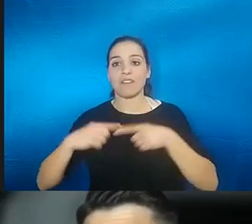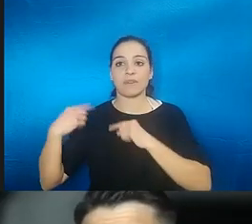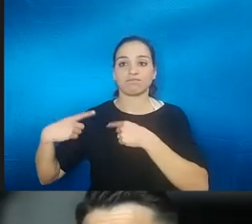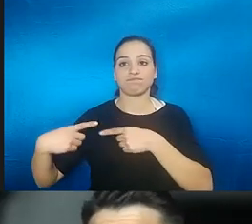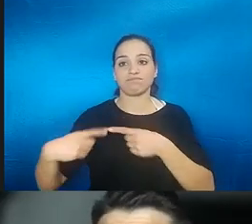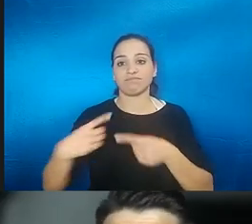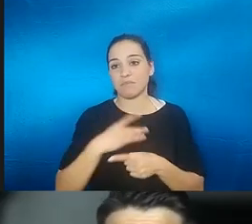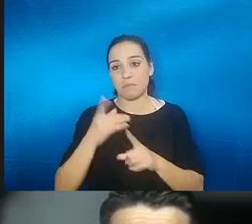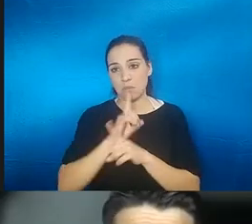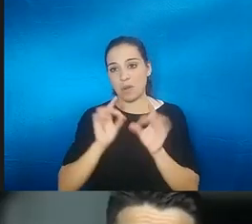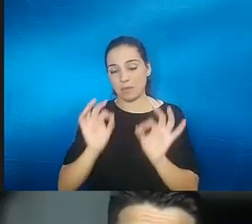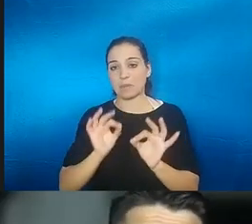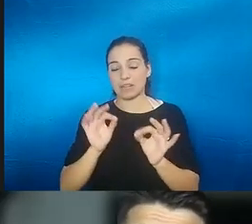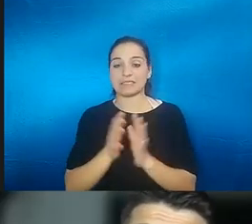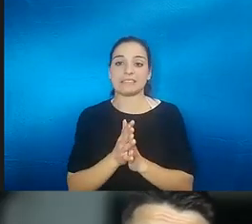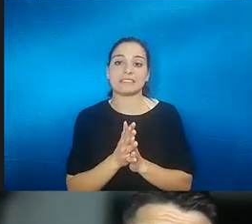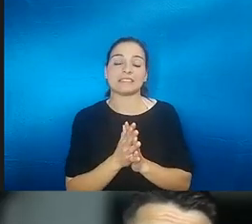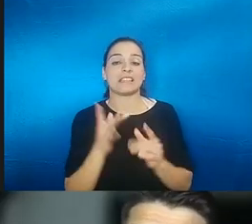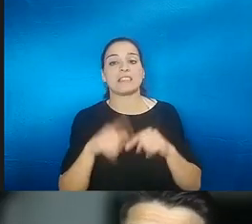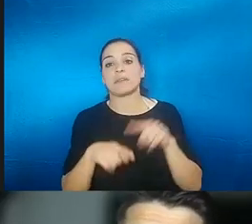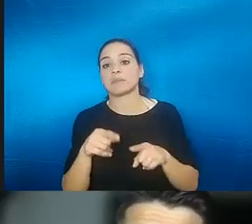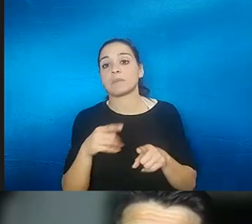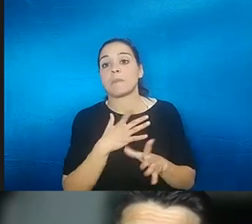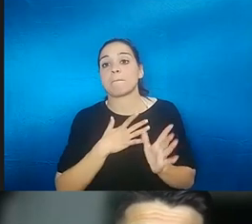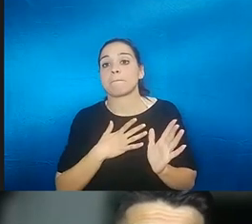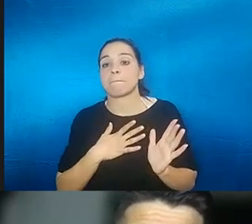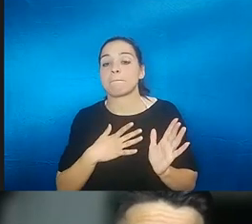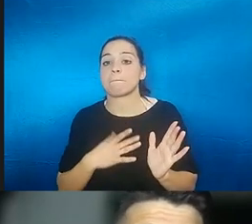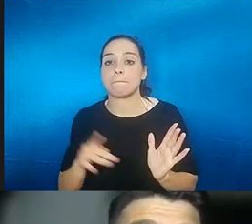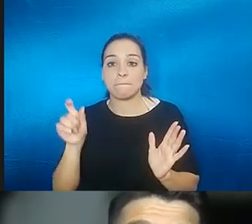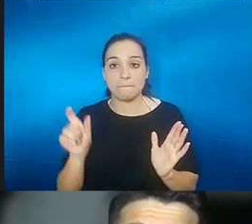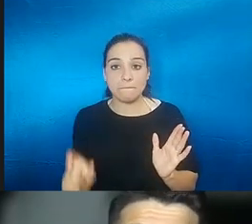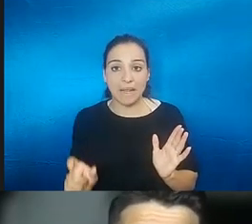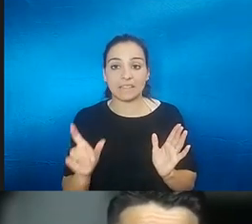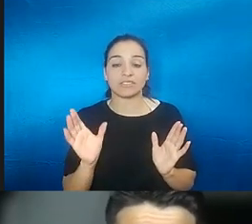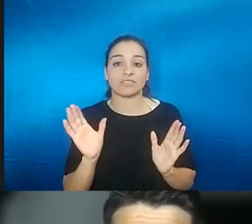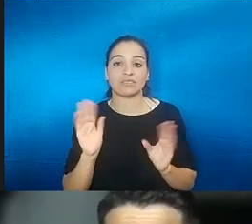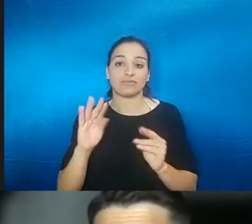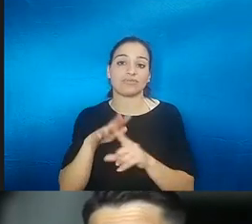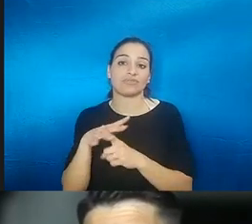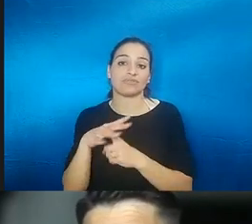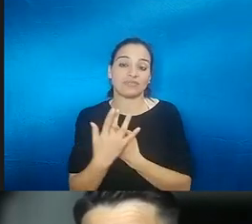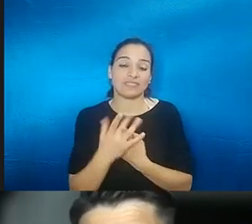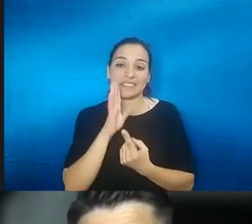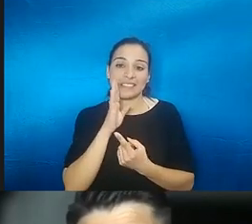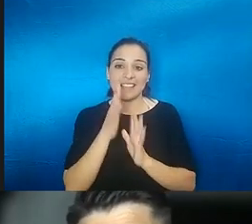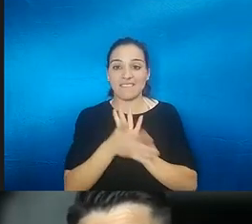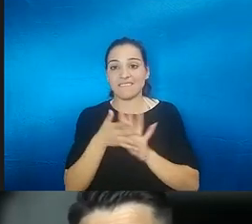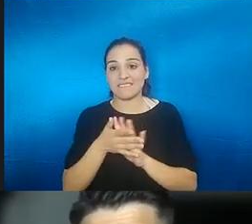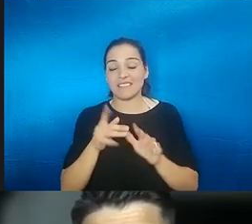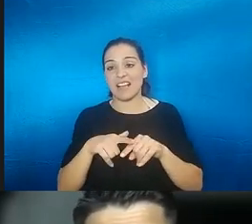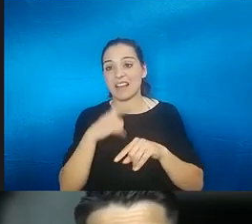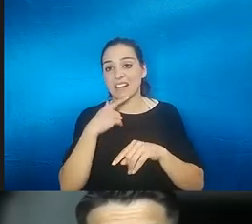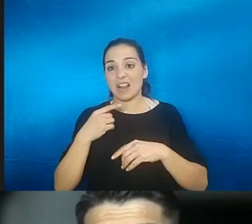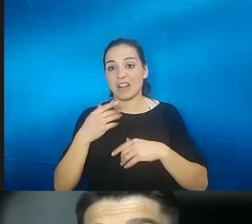mismo problema bueno seguramente esta persona pues esté en el contexto de lo que hablábamos no un deterioro precoz